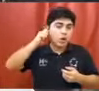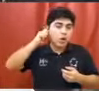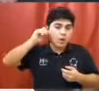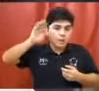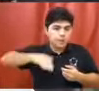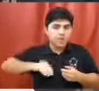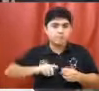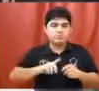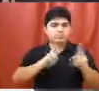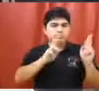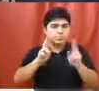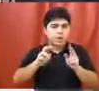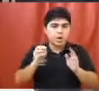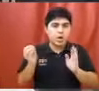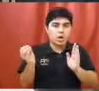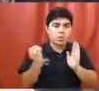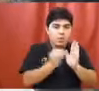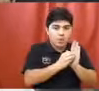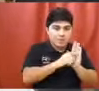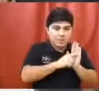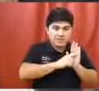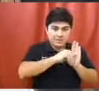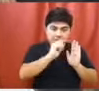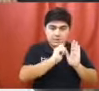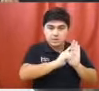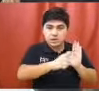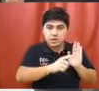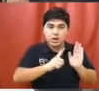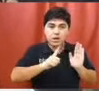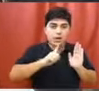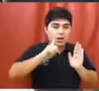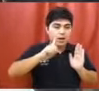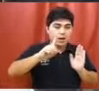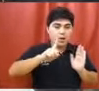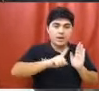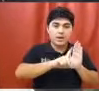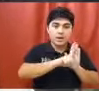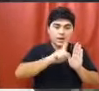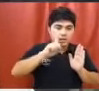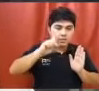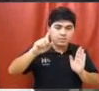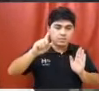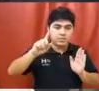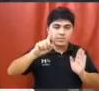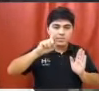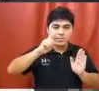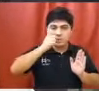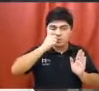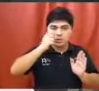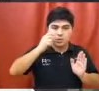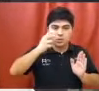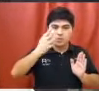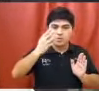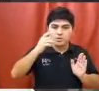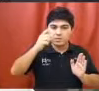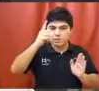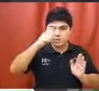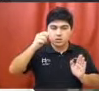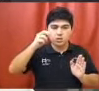nombrada en la presente ordenanza según la ley nacional número 24.788 barra 97